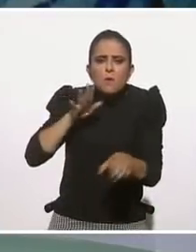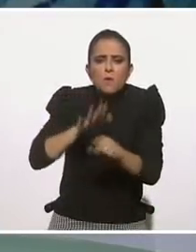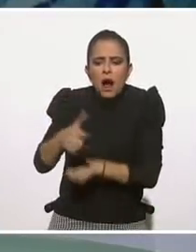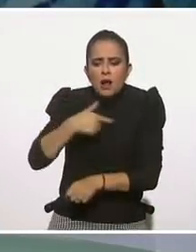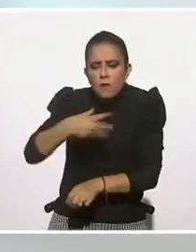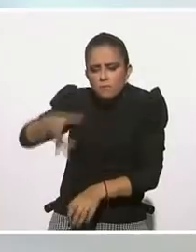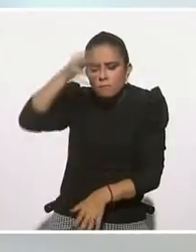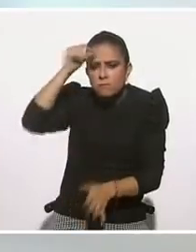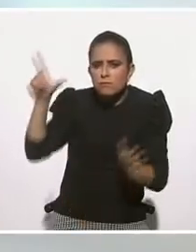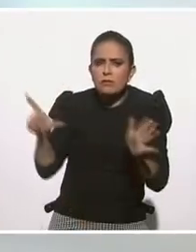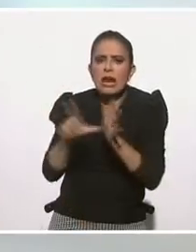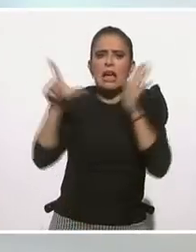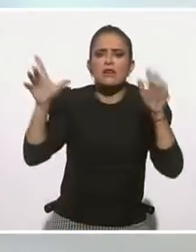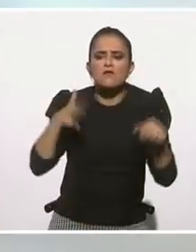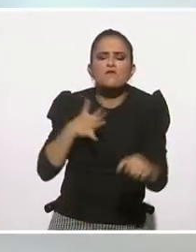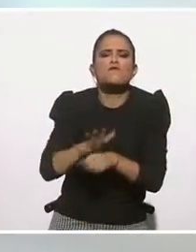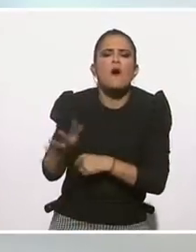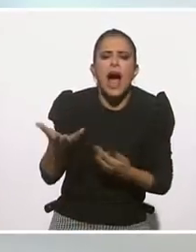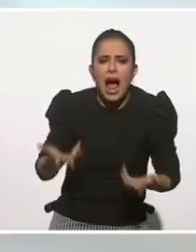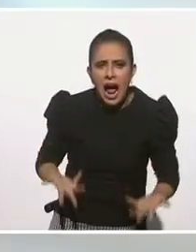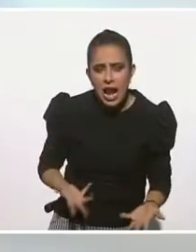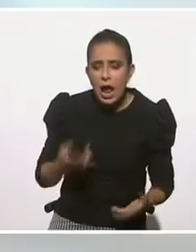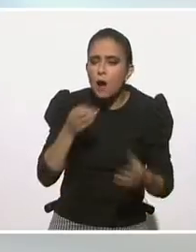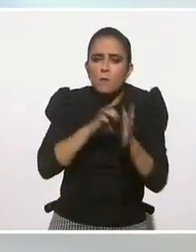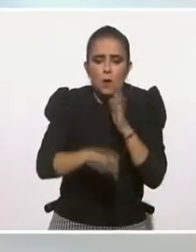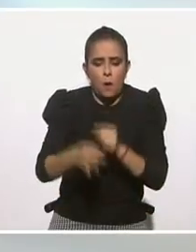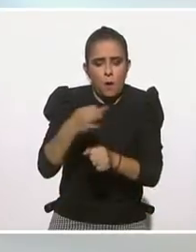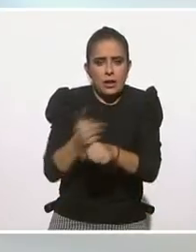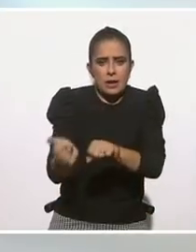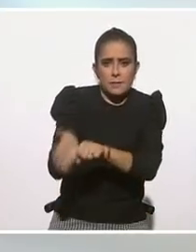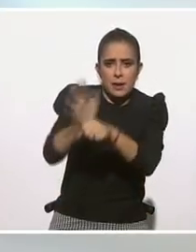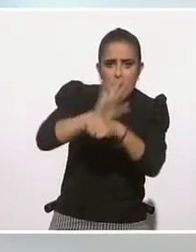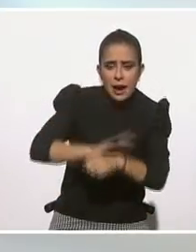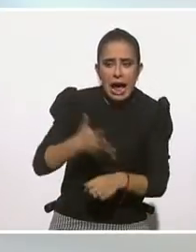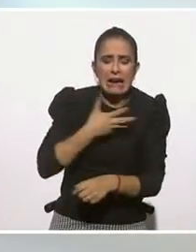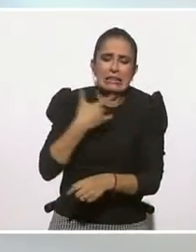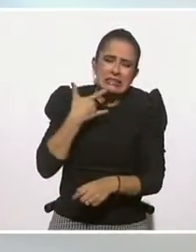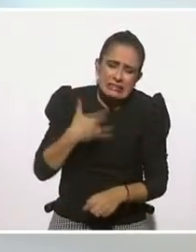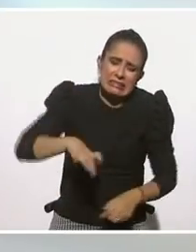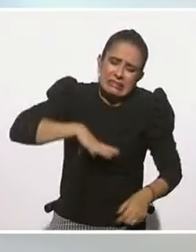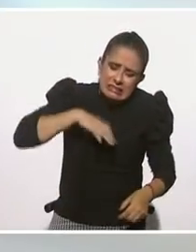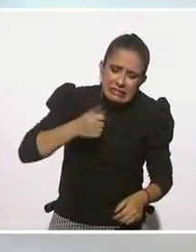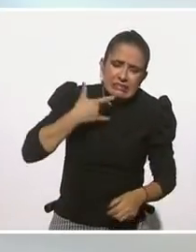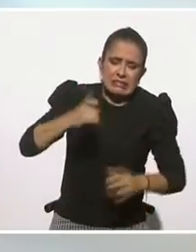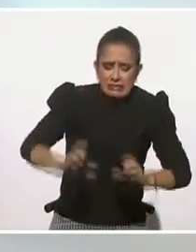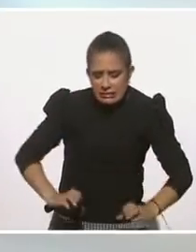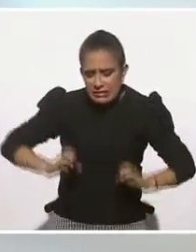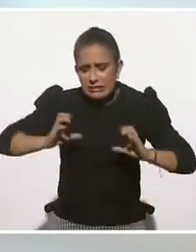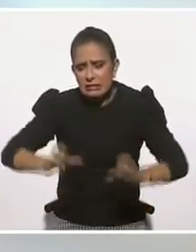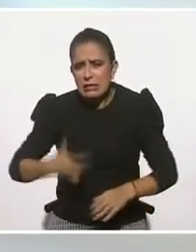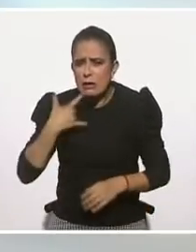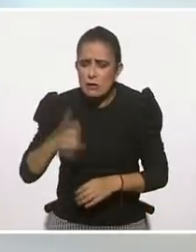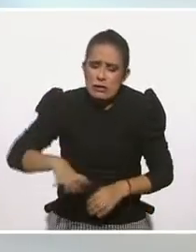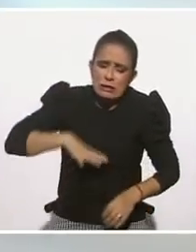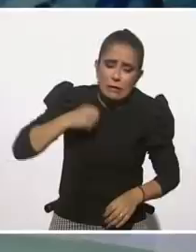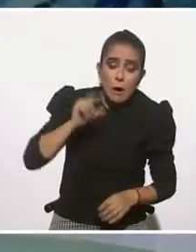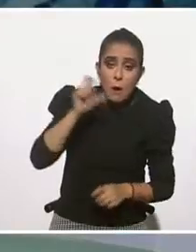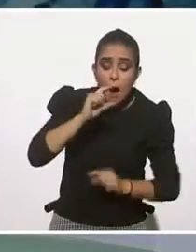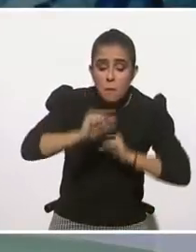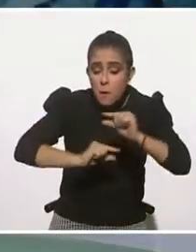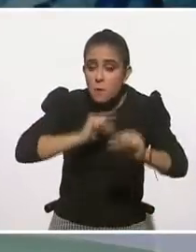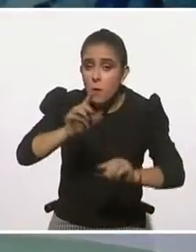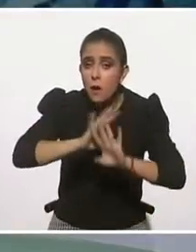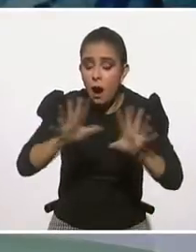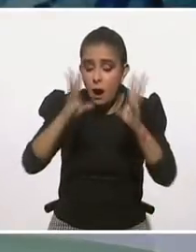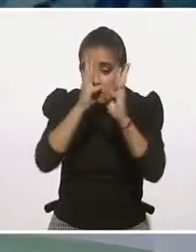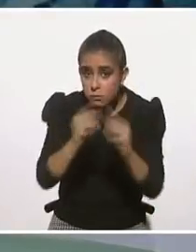este aprendizaje? De esta pandemia, de este momento, hablando de que estamos ahora en esta circunstancia donde nuestra